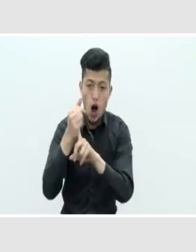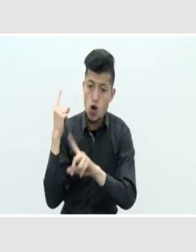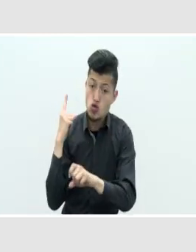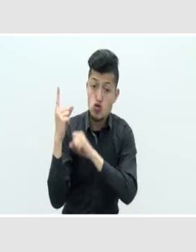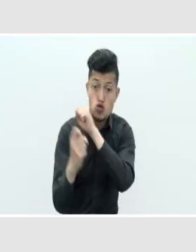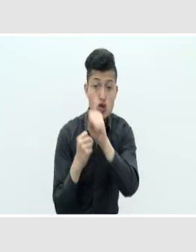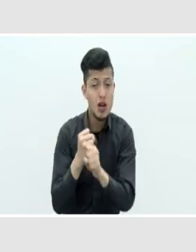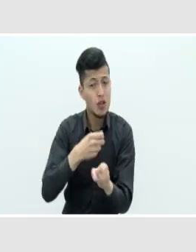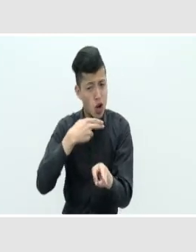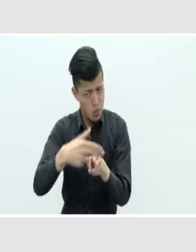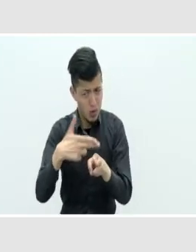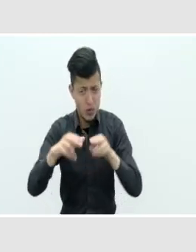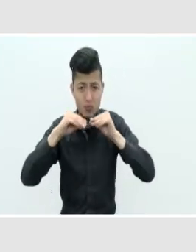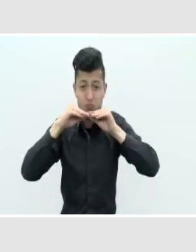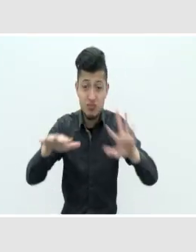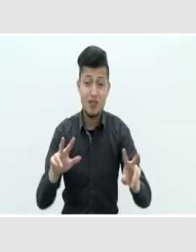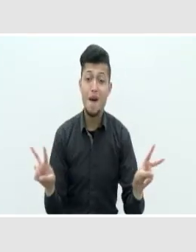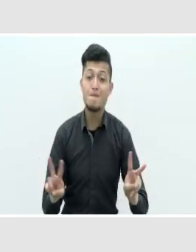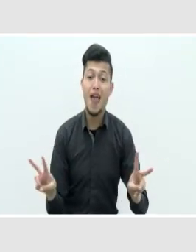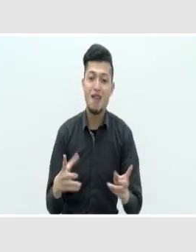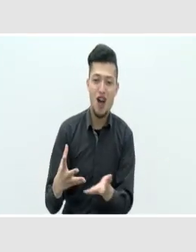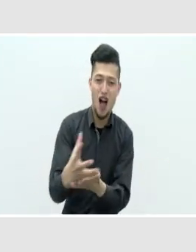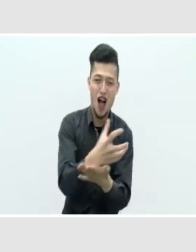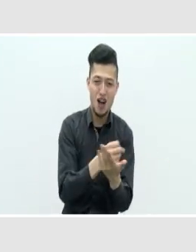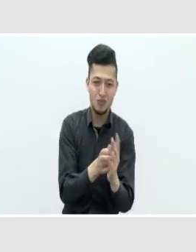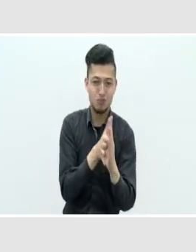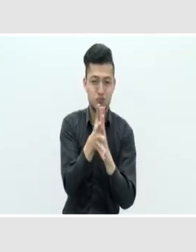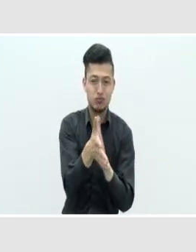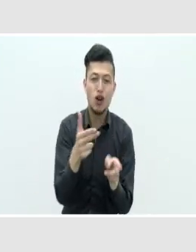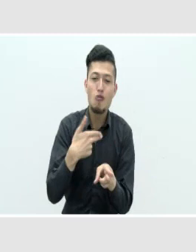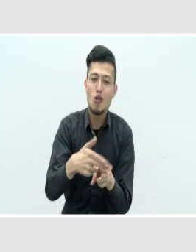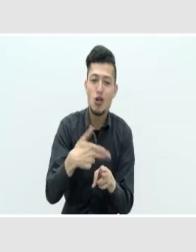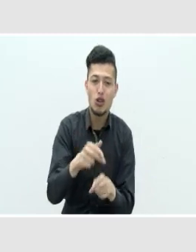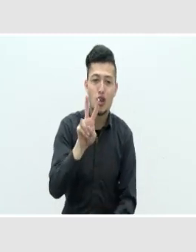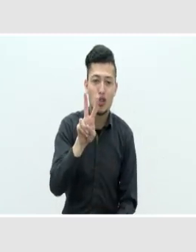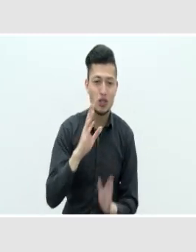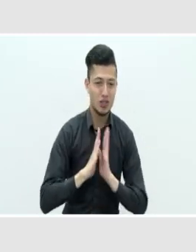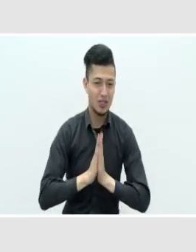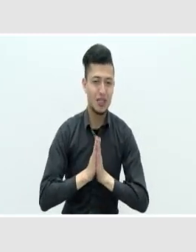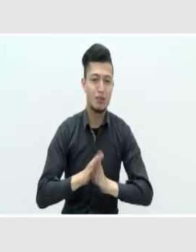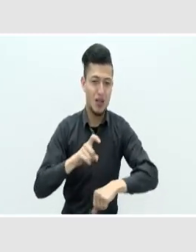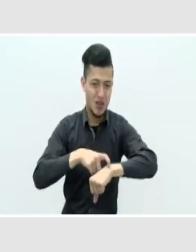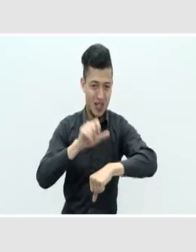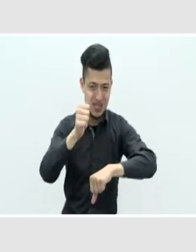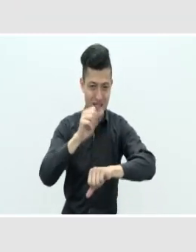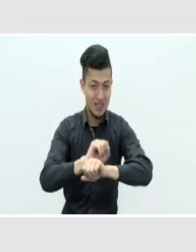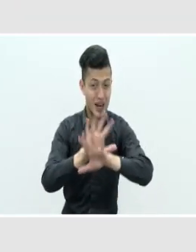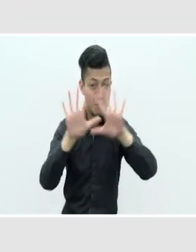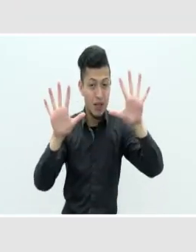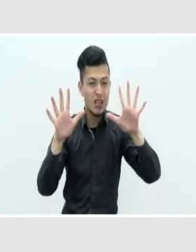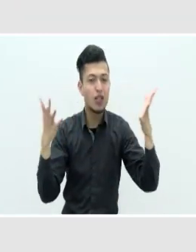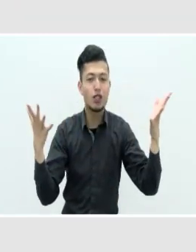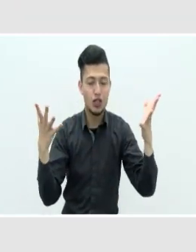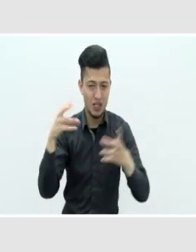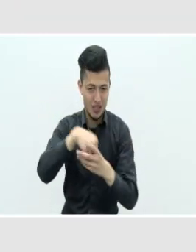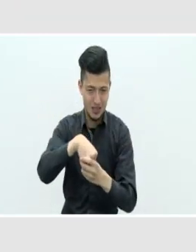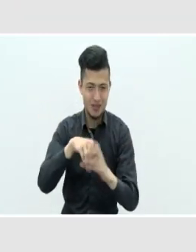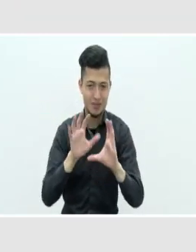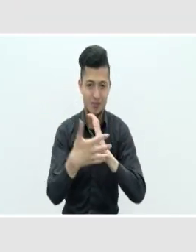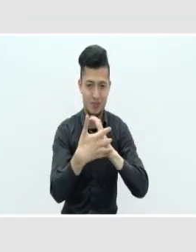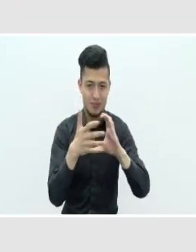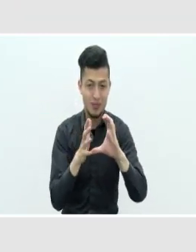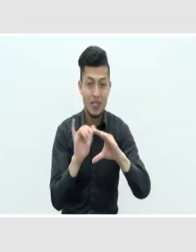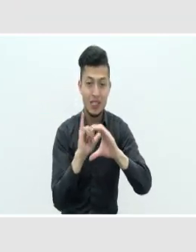pierdas la transmisión en vivo de la Audiencia de Rendición de Cuentas el próximo 2 de diciembre a las 10 de la mañana por el canal institucional.